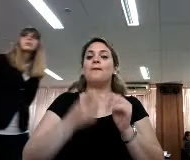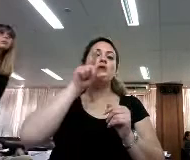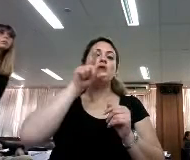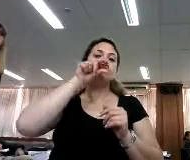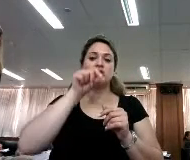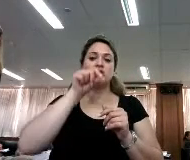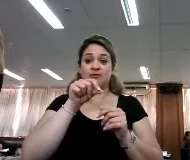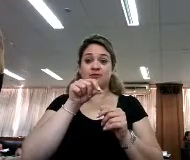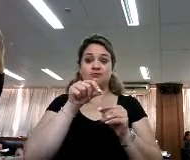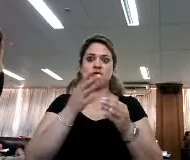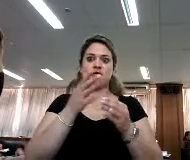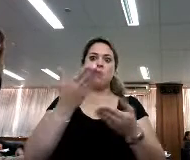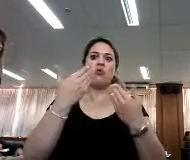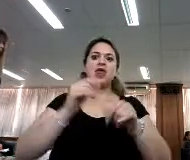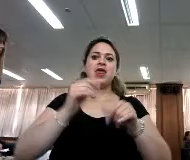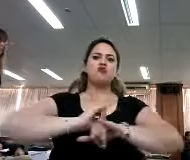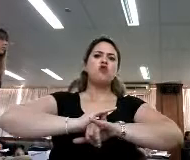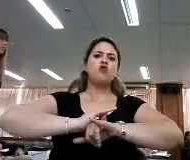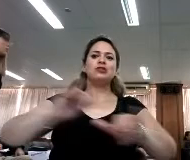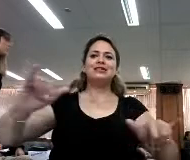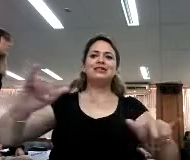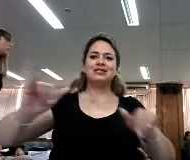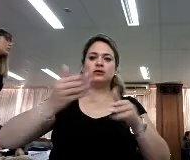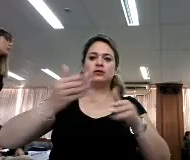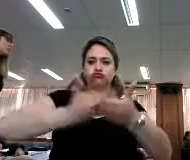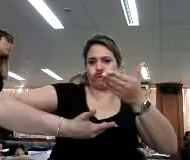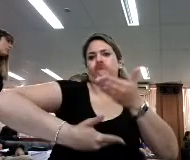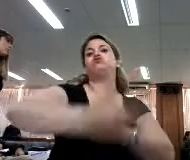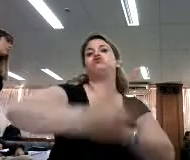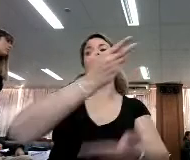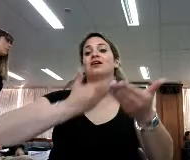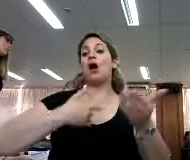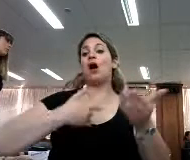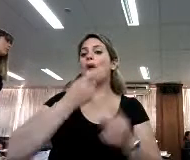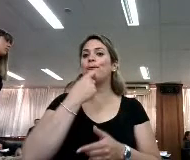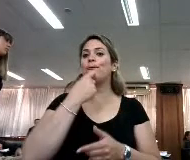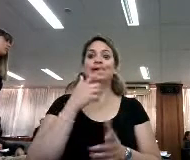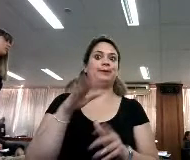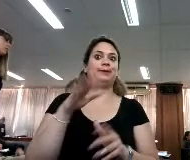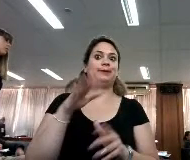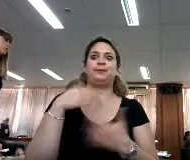distribuir una noticia que tú, por ejemplo,